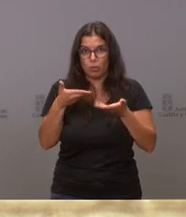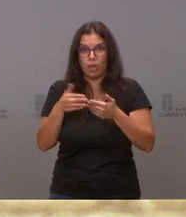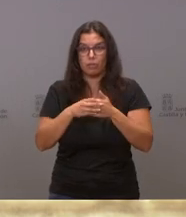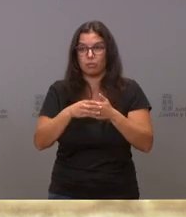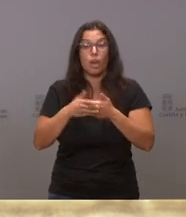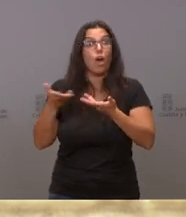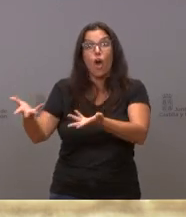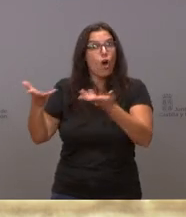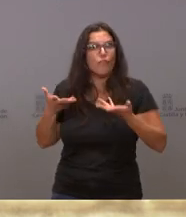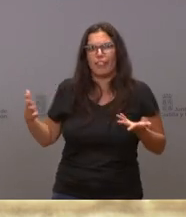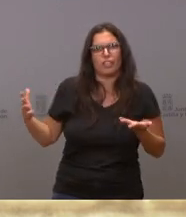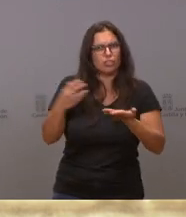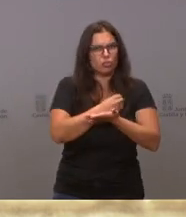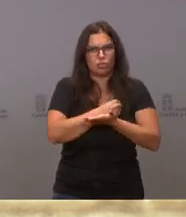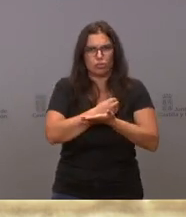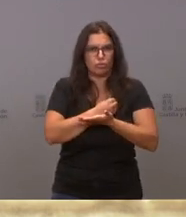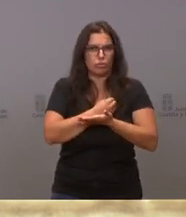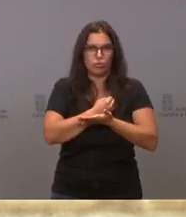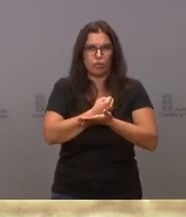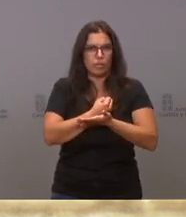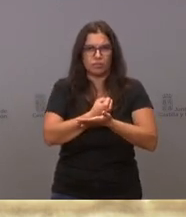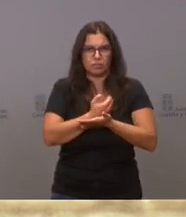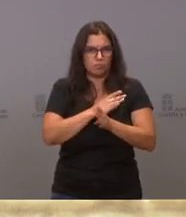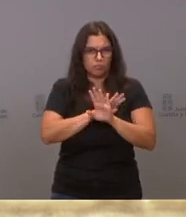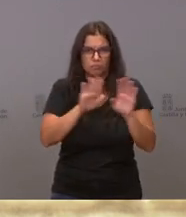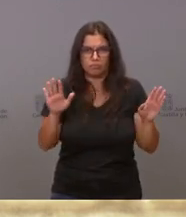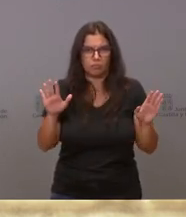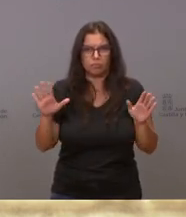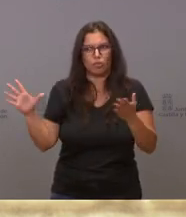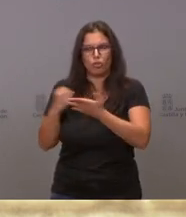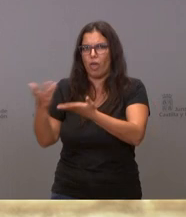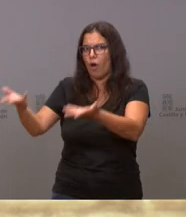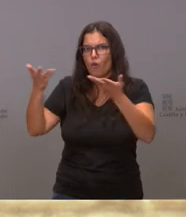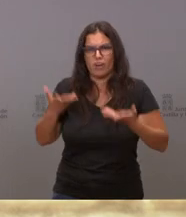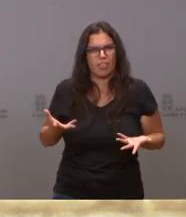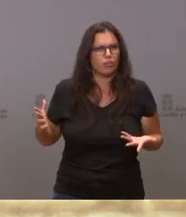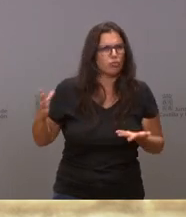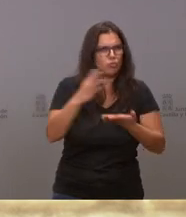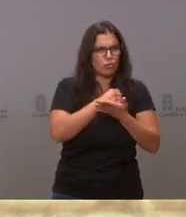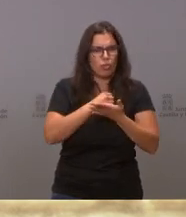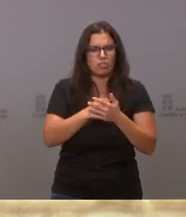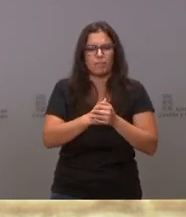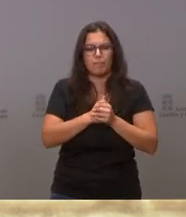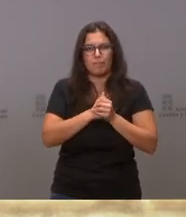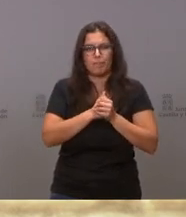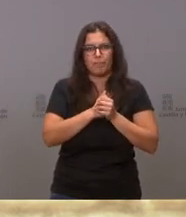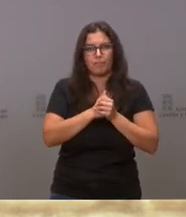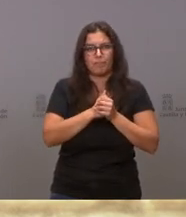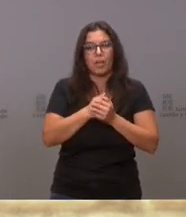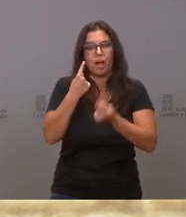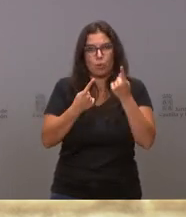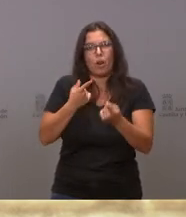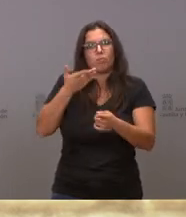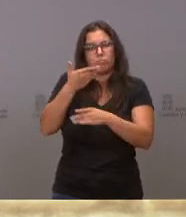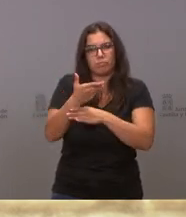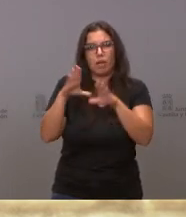ofrecieron, todas las que tienen medios y los pusieron a nuestra disposición. Las que estuvieron allí presentes,